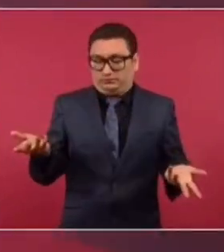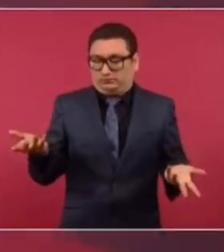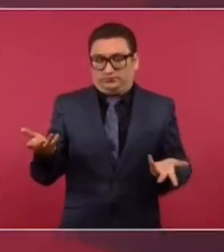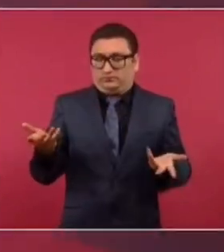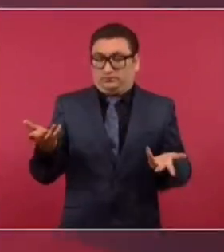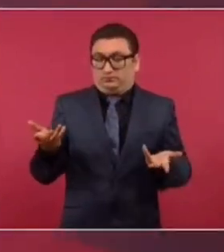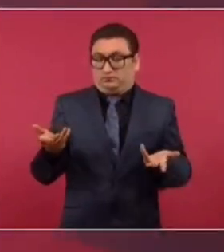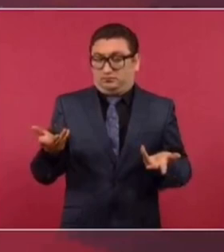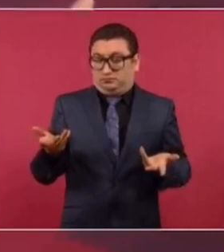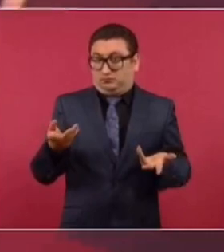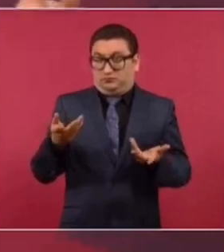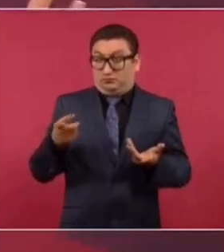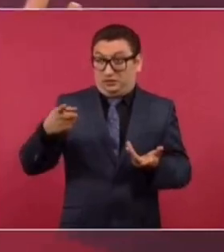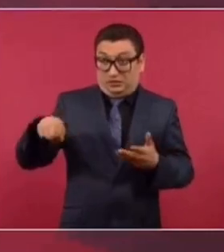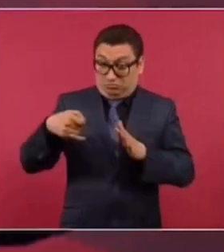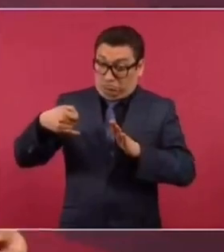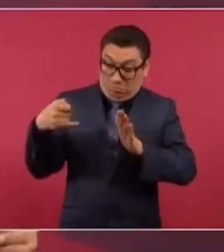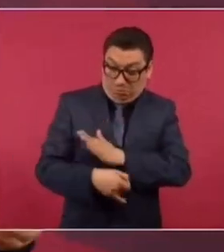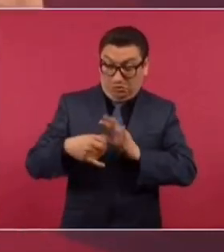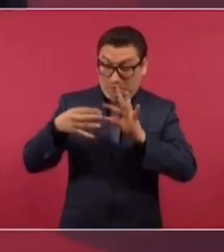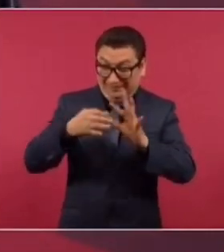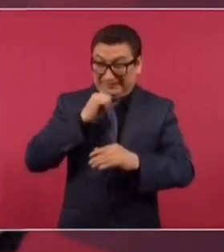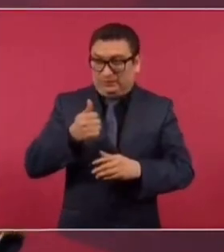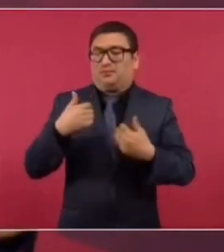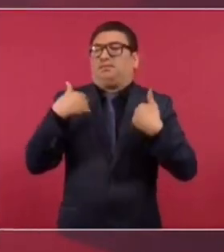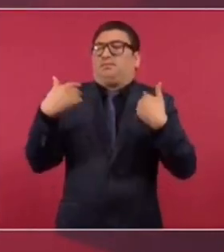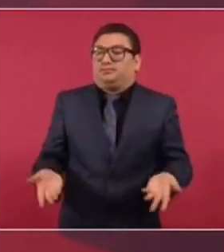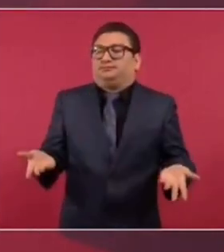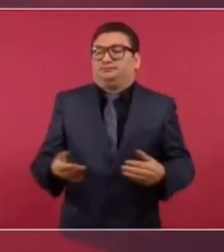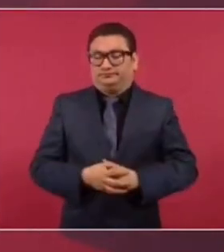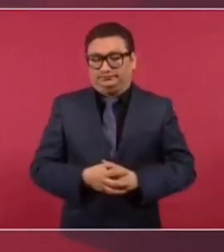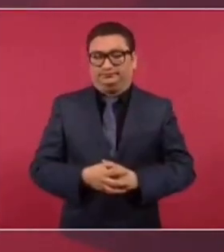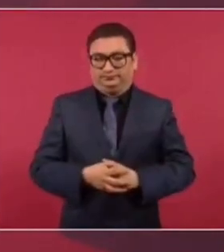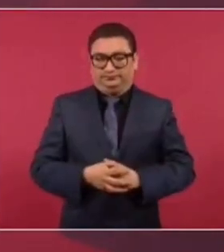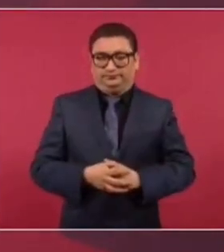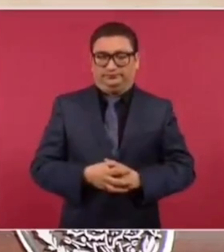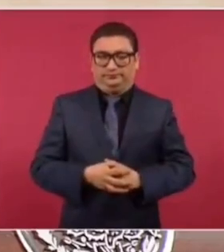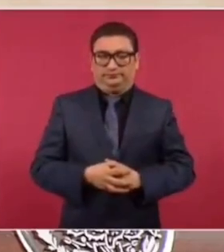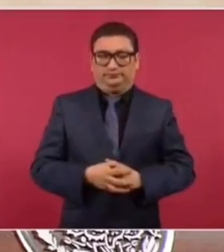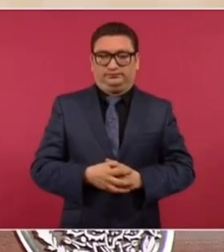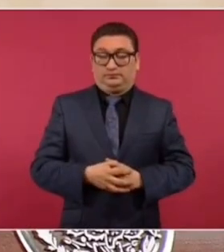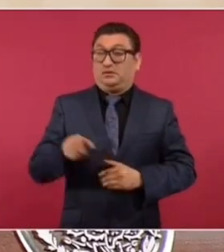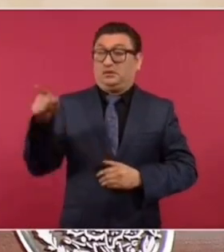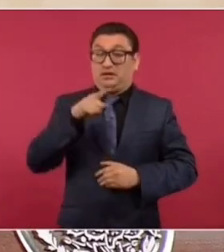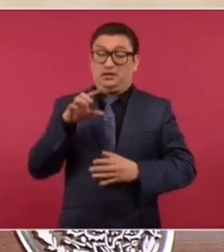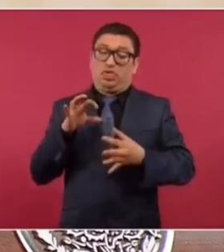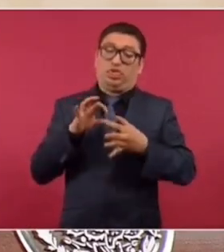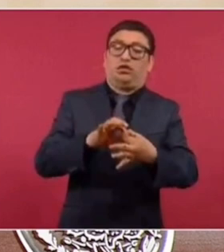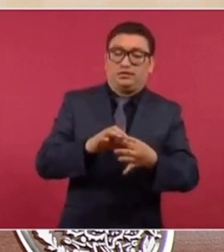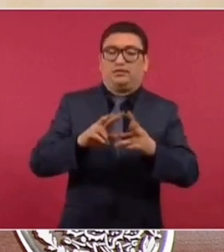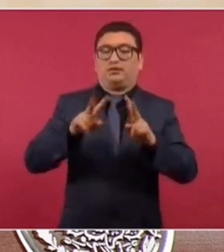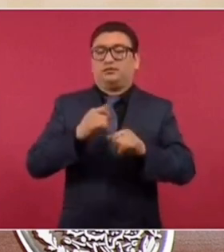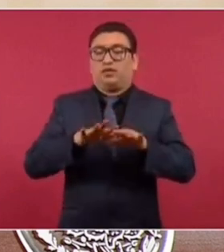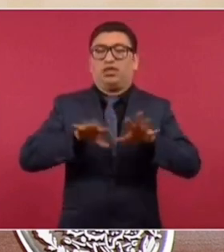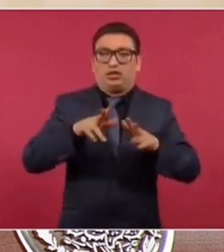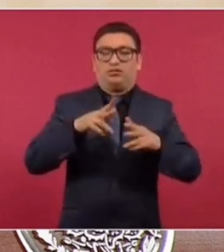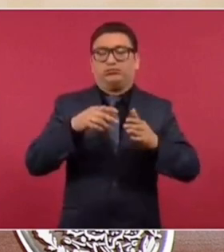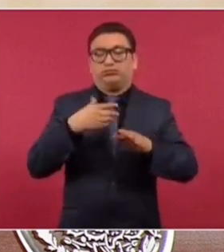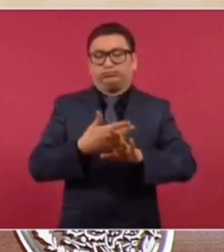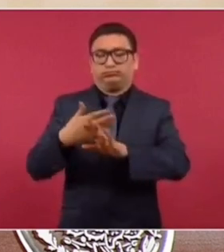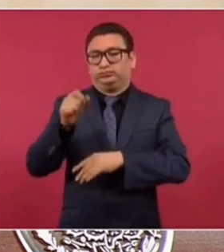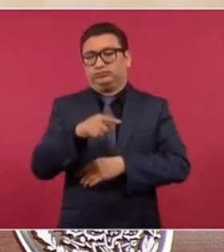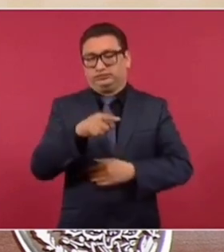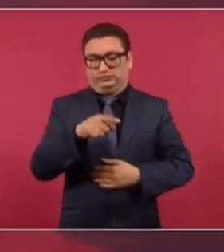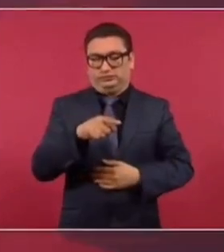universidad, si no se iban a meter al fondo, ¿para qué se engancharon con lo de